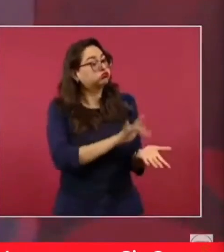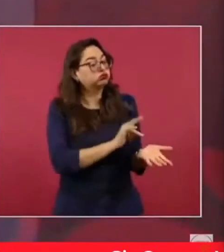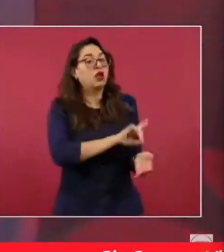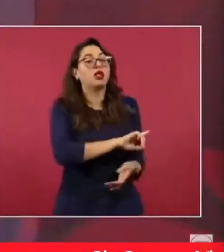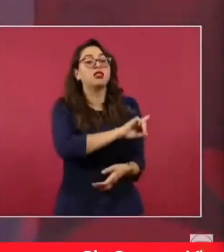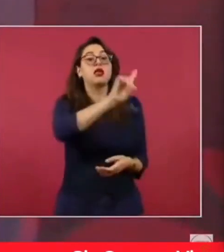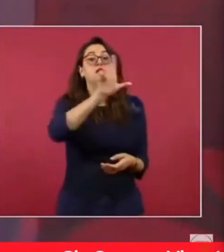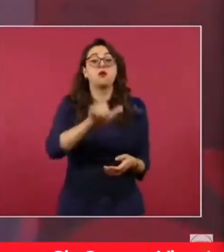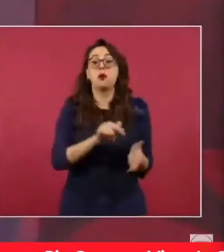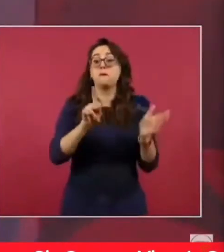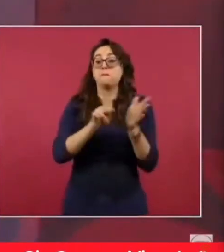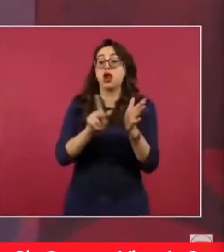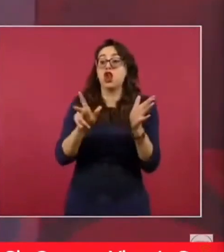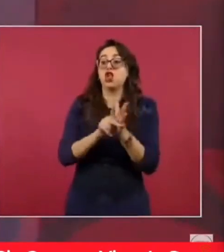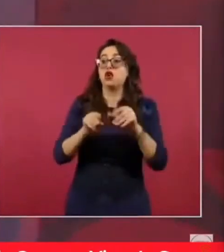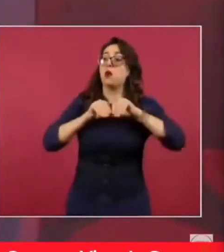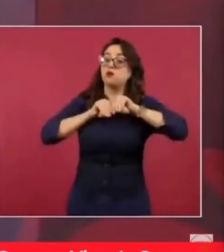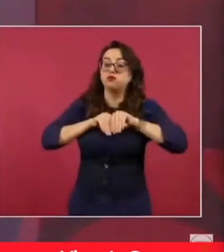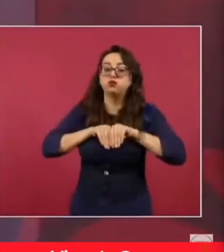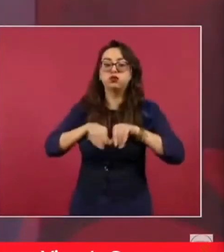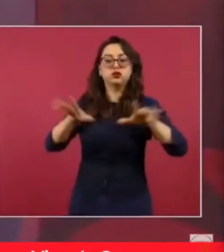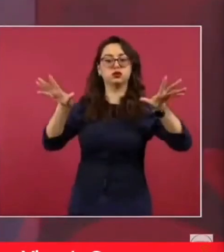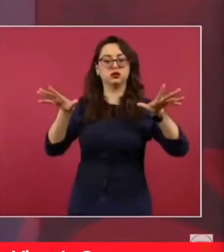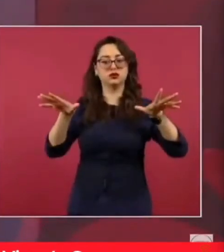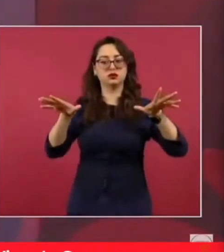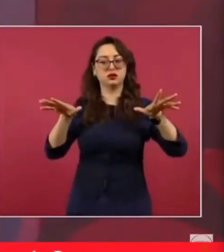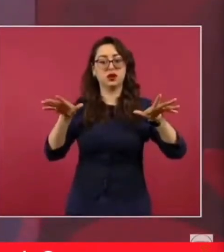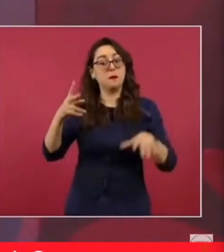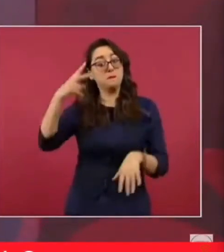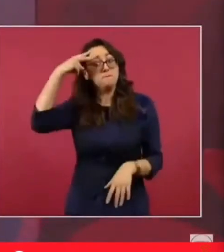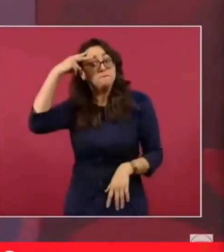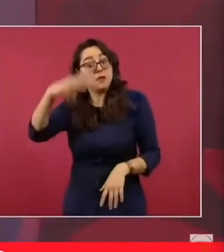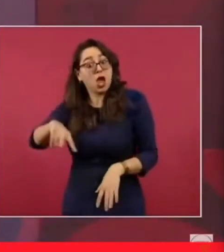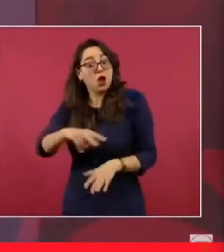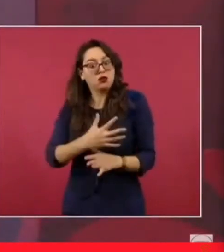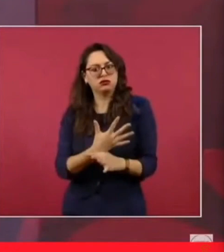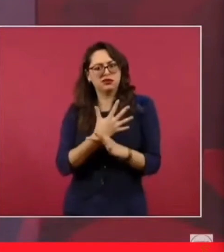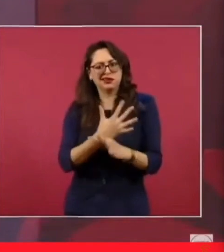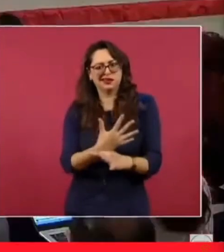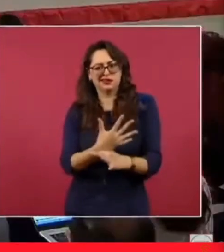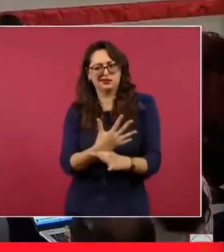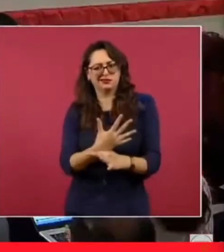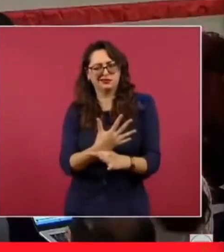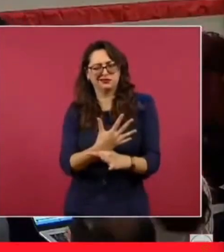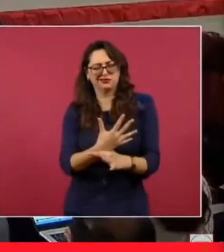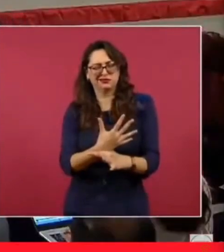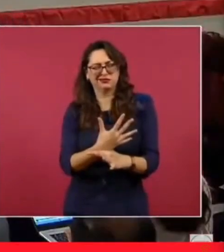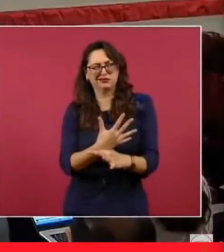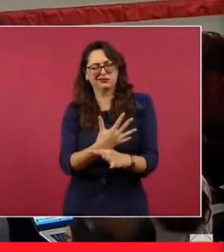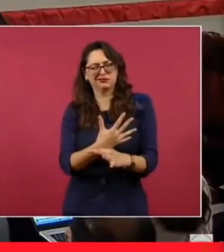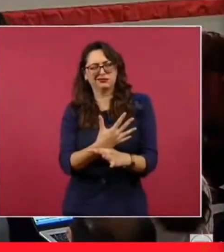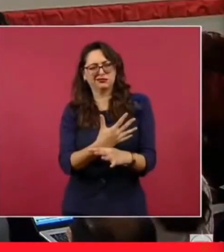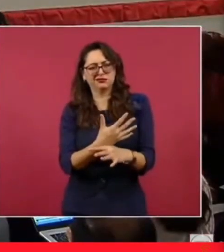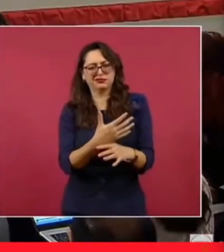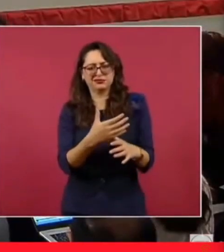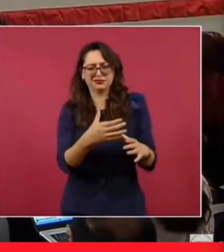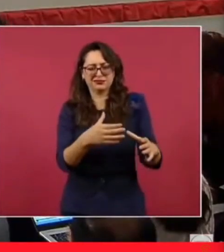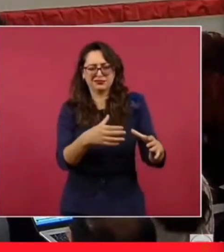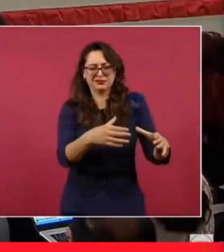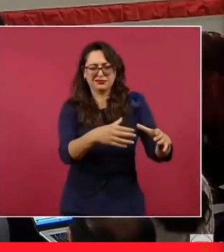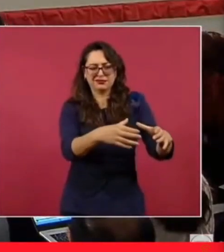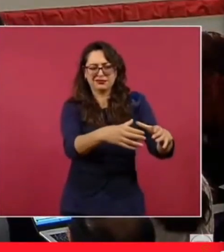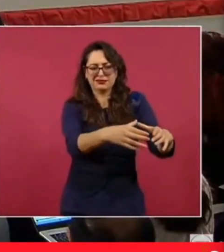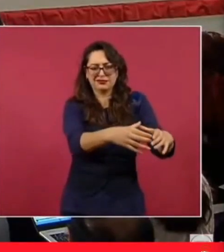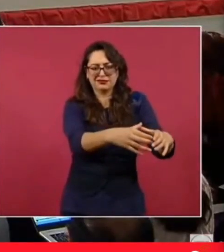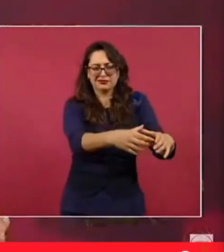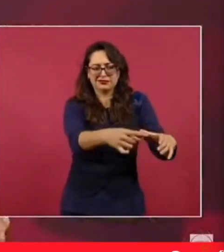Eso es lo que dan. Entonces, es muy probable que a los editores de